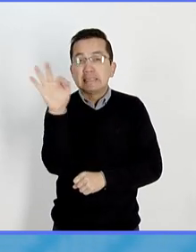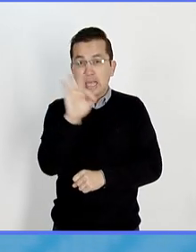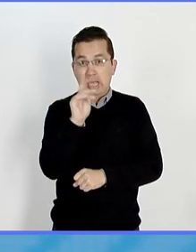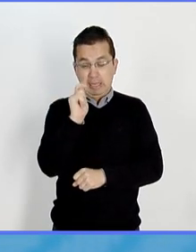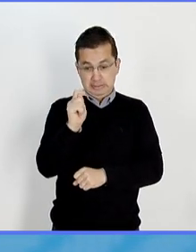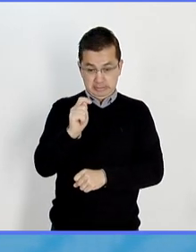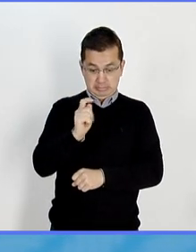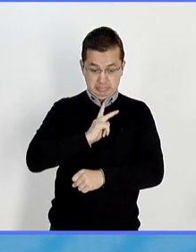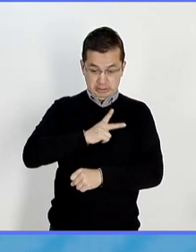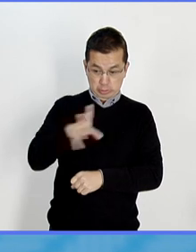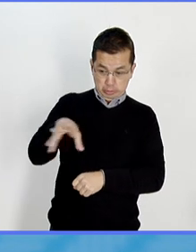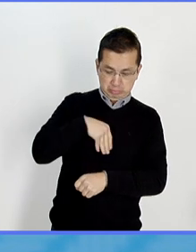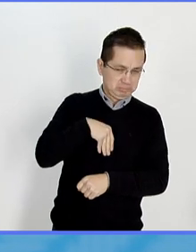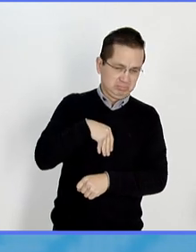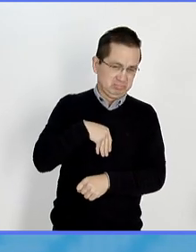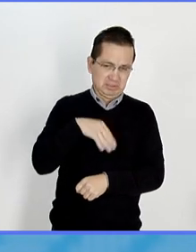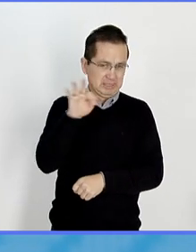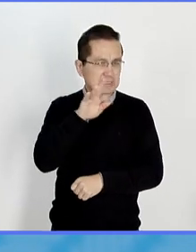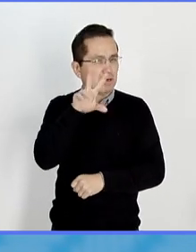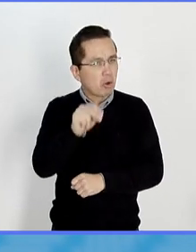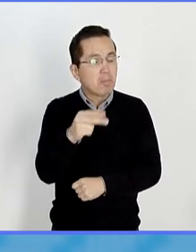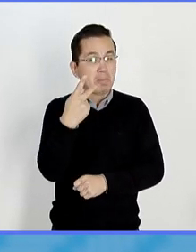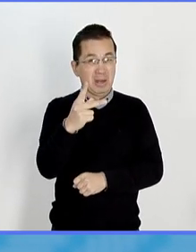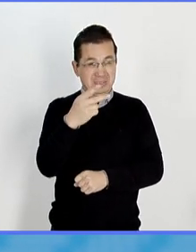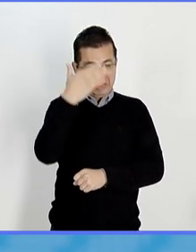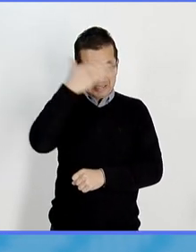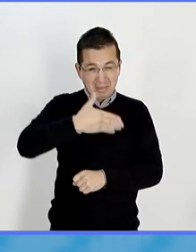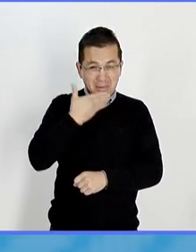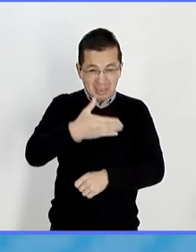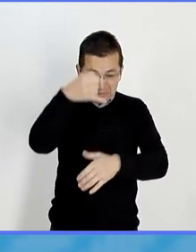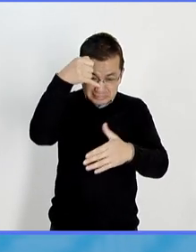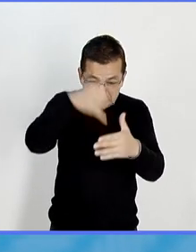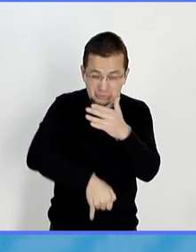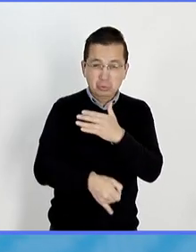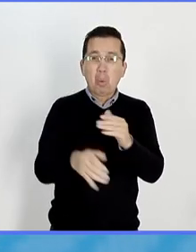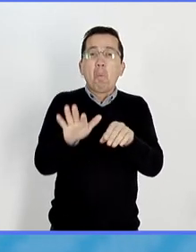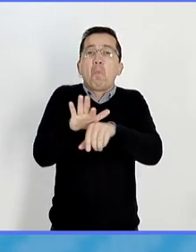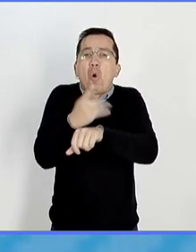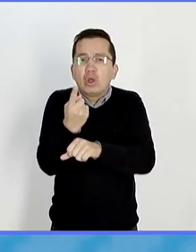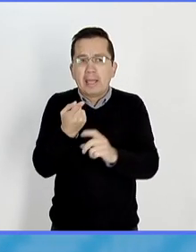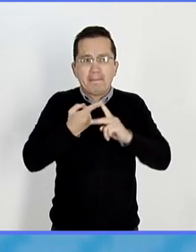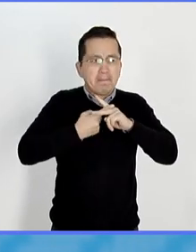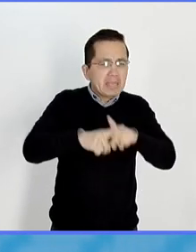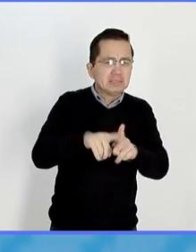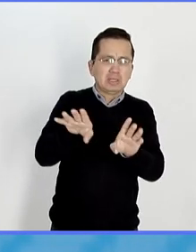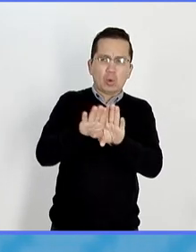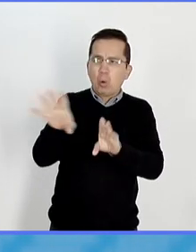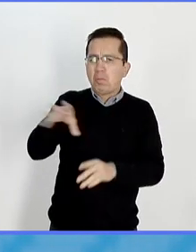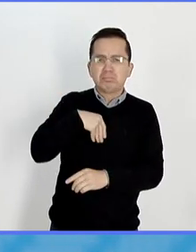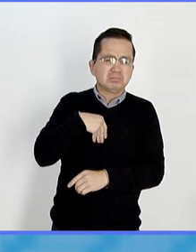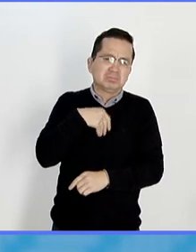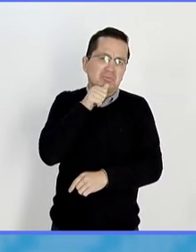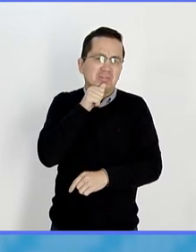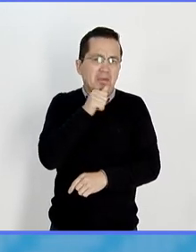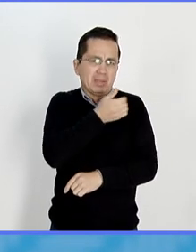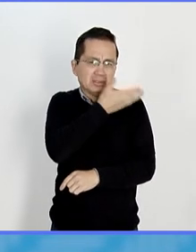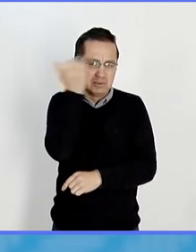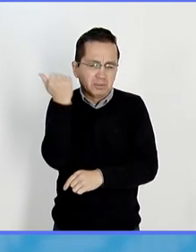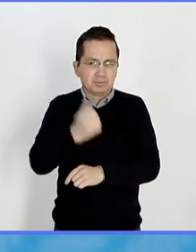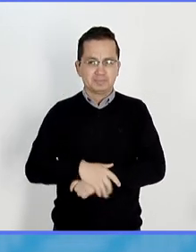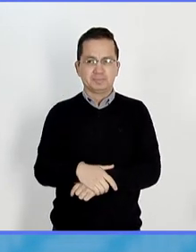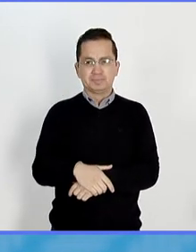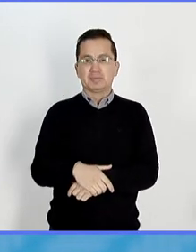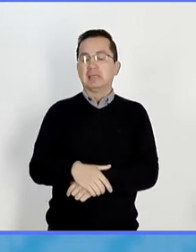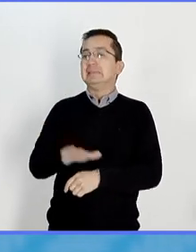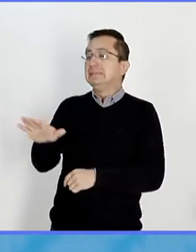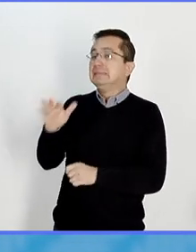En este momento no se ha identificado la etiología de esta enfermedad. Doctora, estamos acercándonos al final de la entrevista y me gustaría que